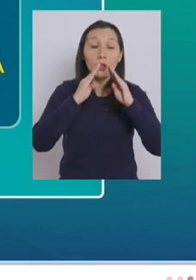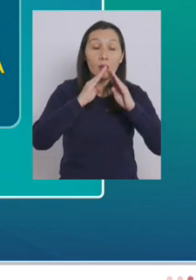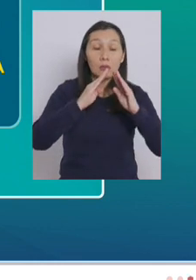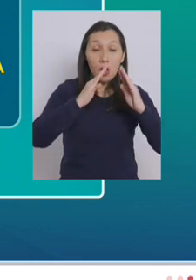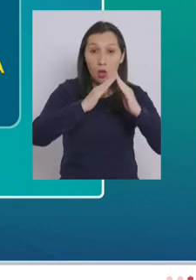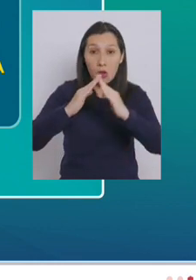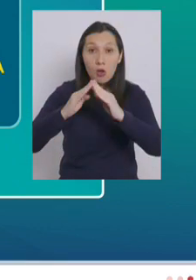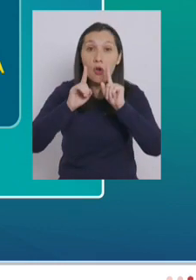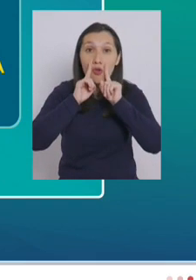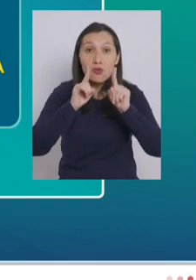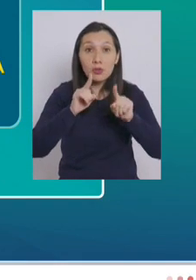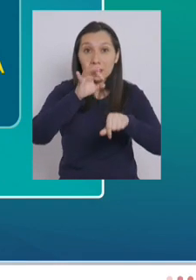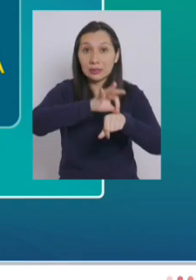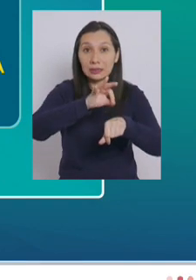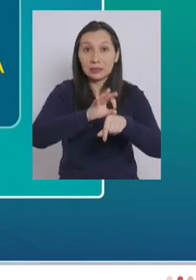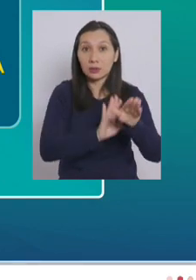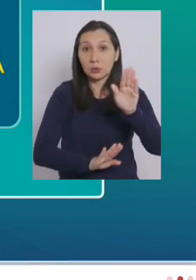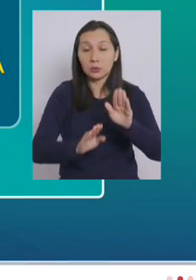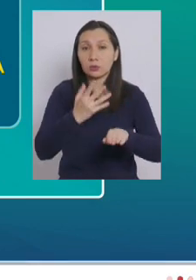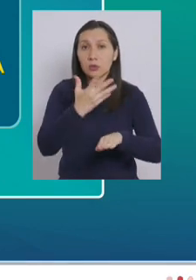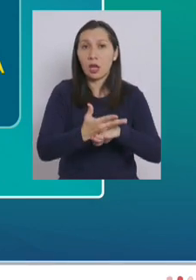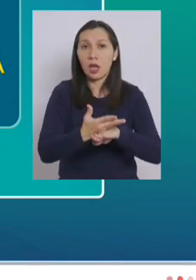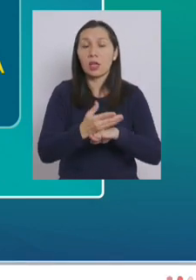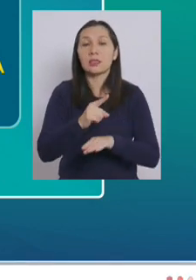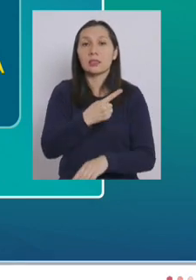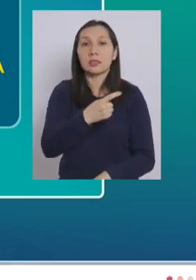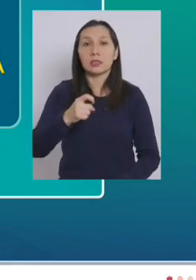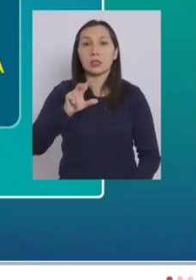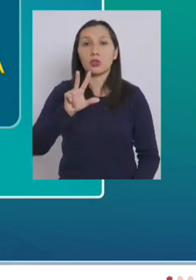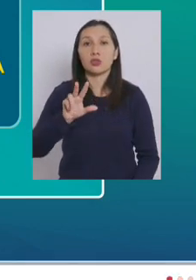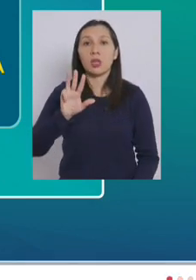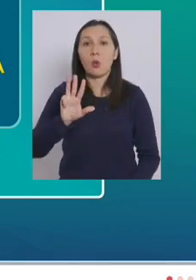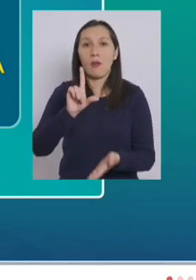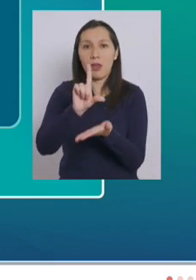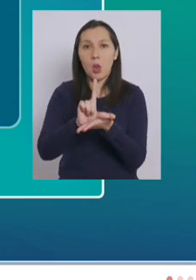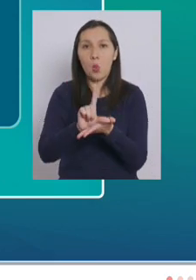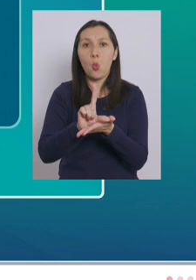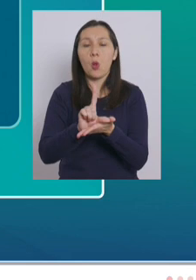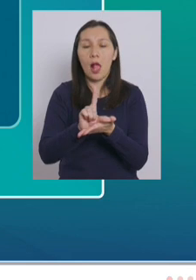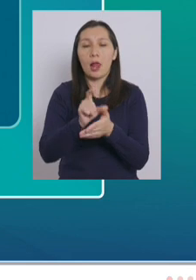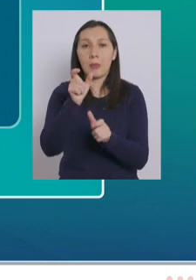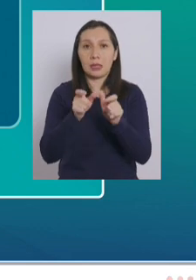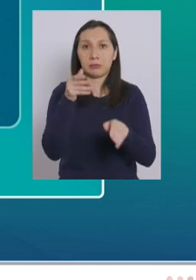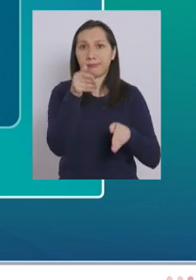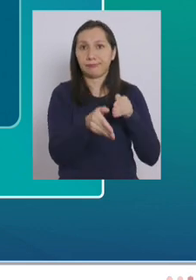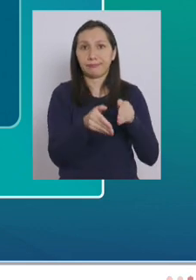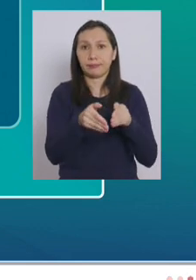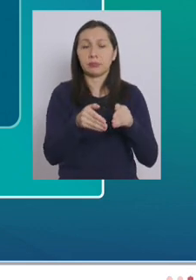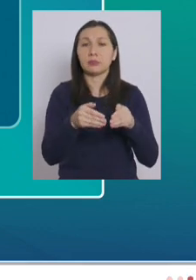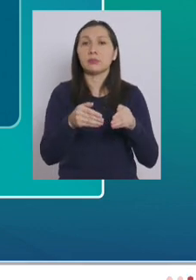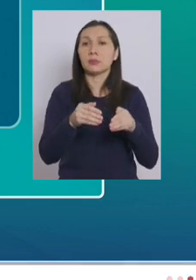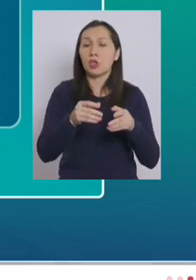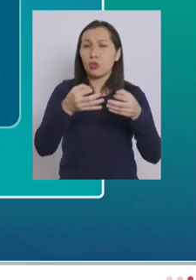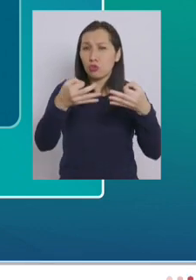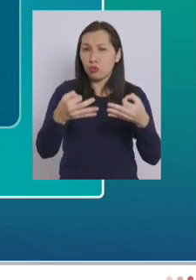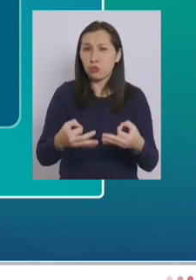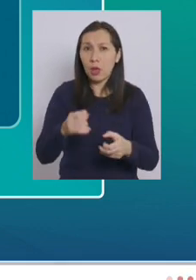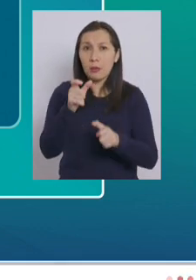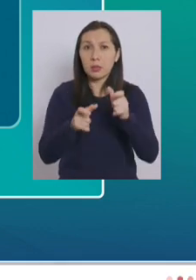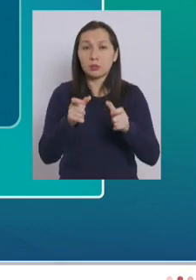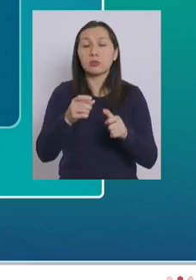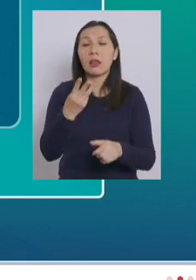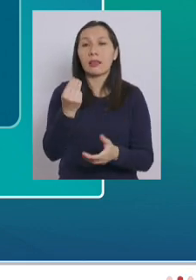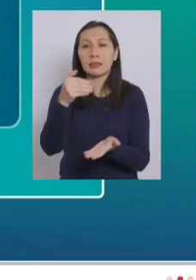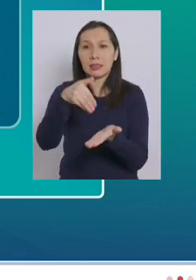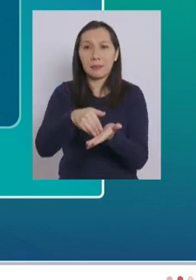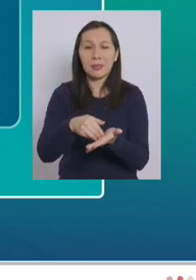sanitarias, disponemos hoy día de 189 recintos de hospedaje con una capacidad total de